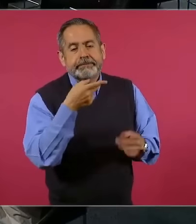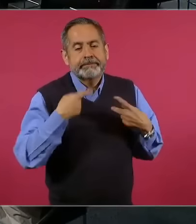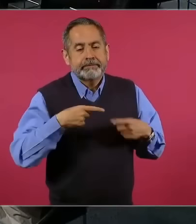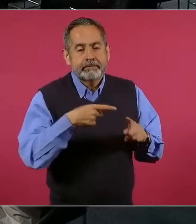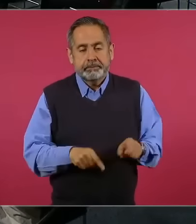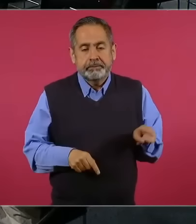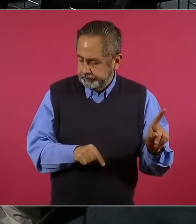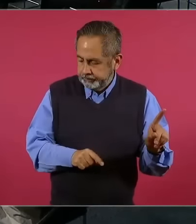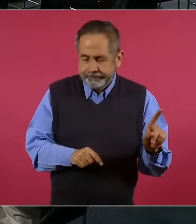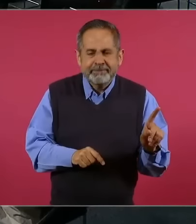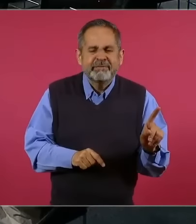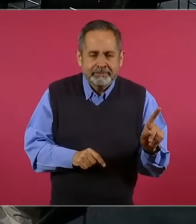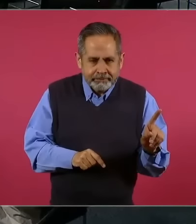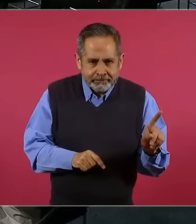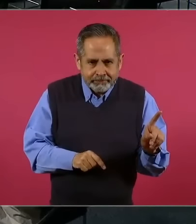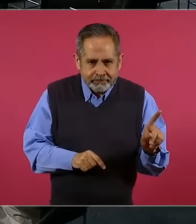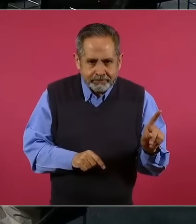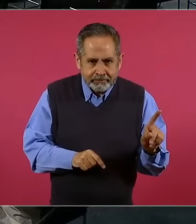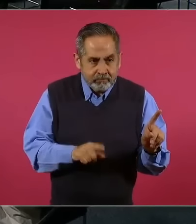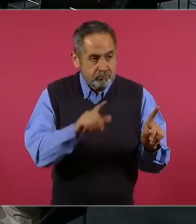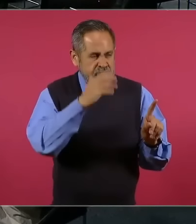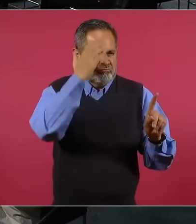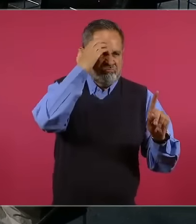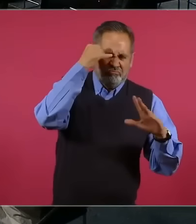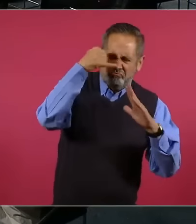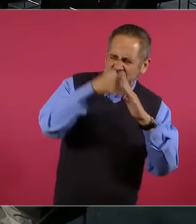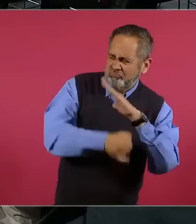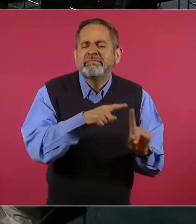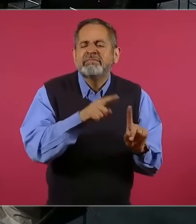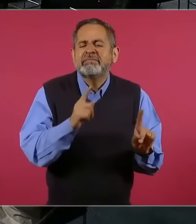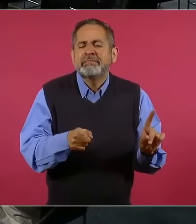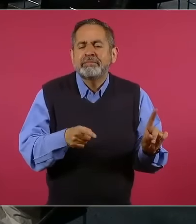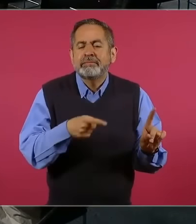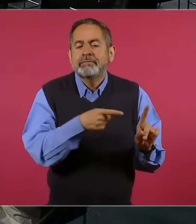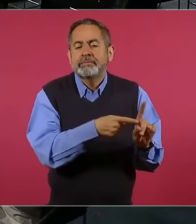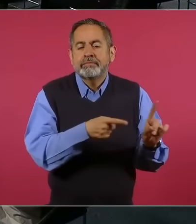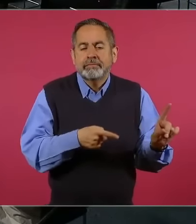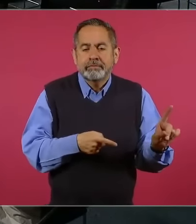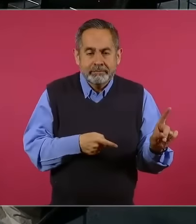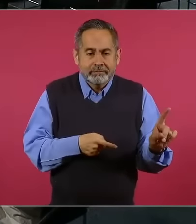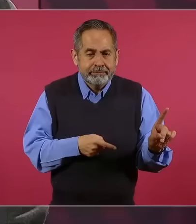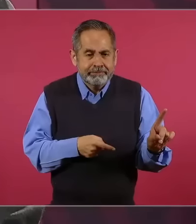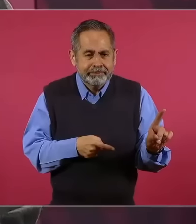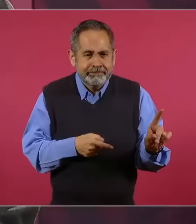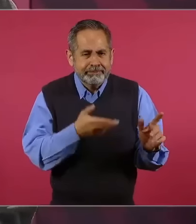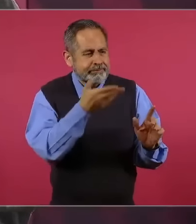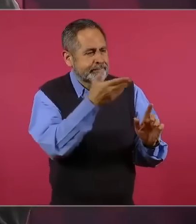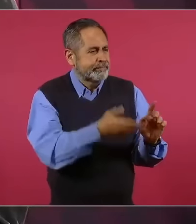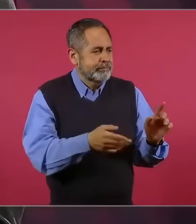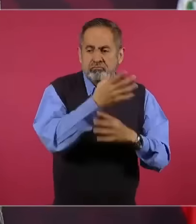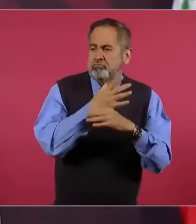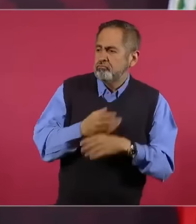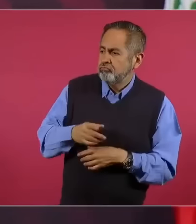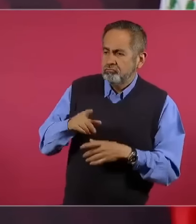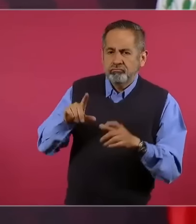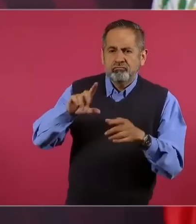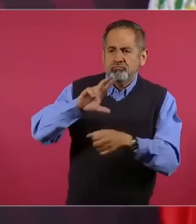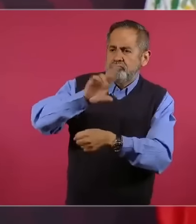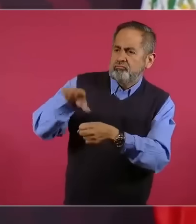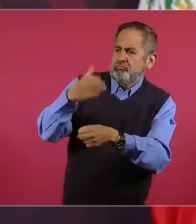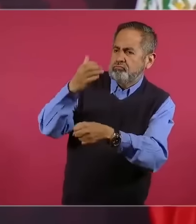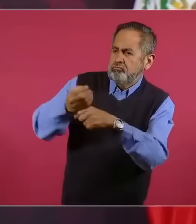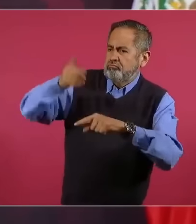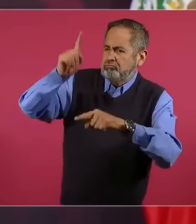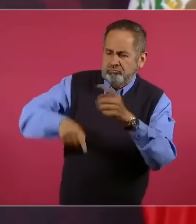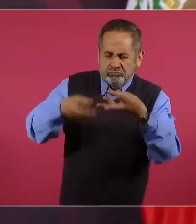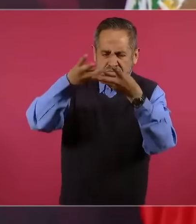honesto, gran conocedor de la historia, el terminar con la república y establecer